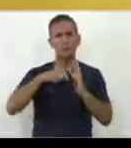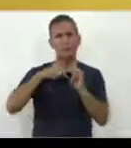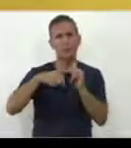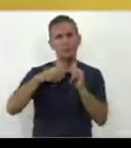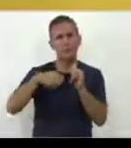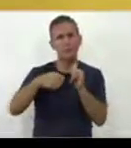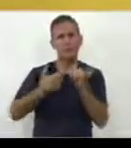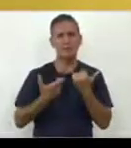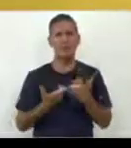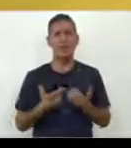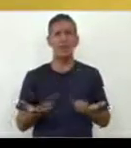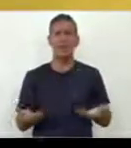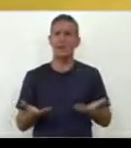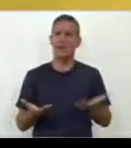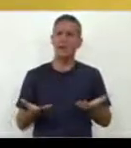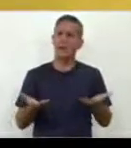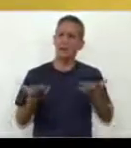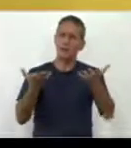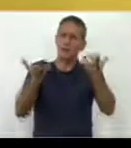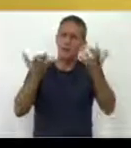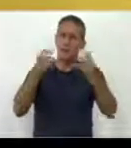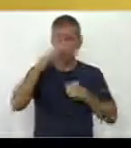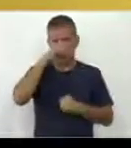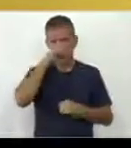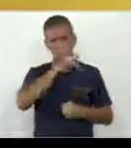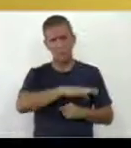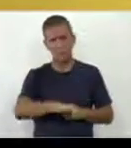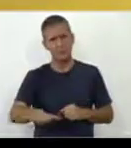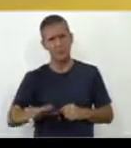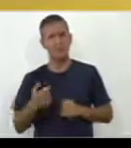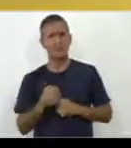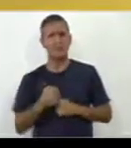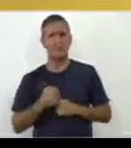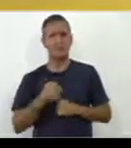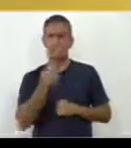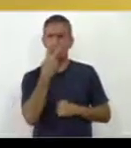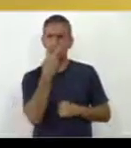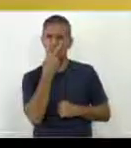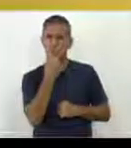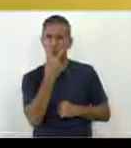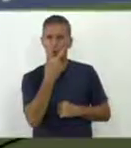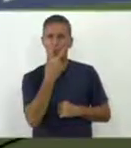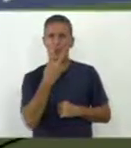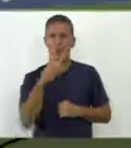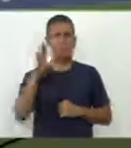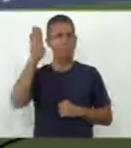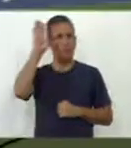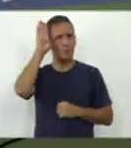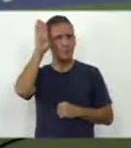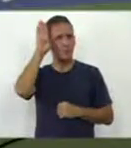contribuir al desarrollo de las niñas y los niños. Por tanto, vamos a ver un pequeño animado.